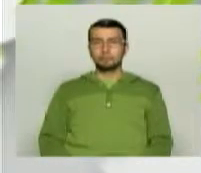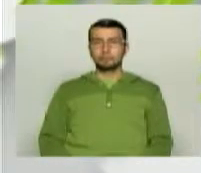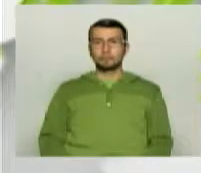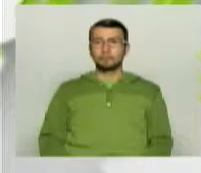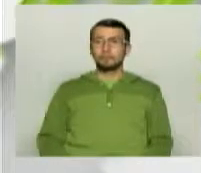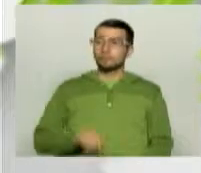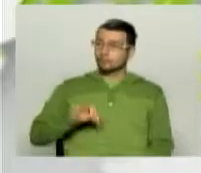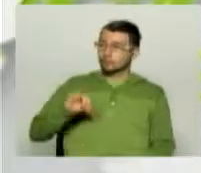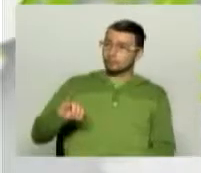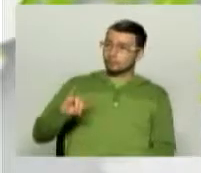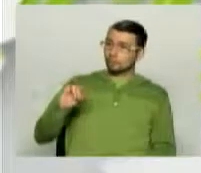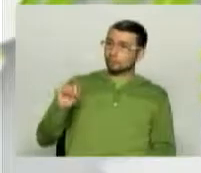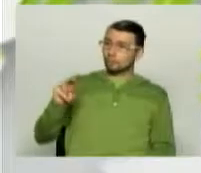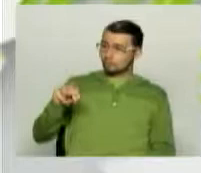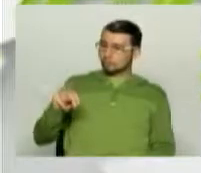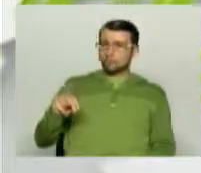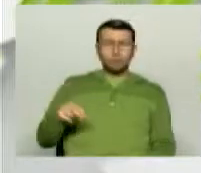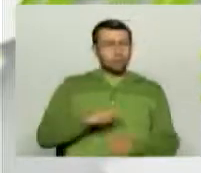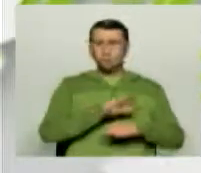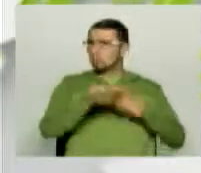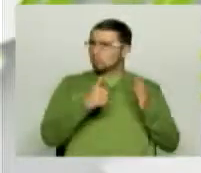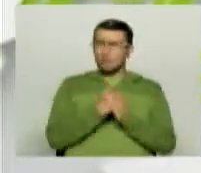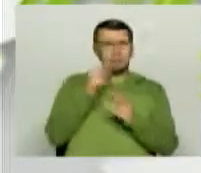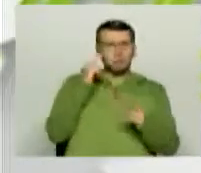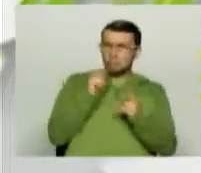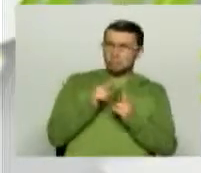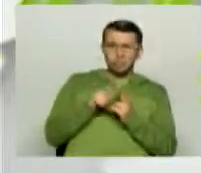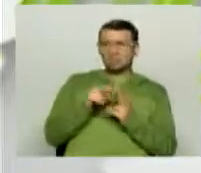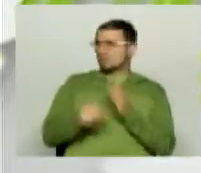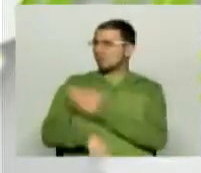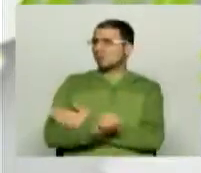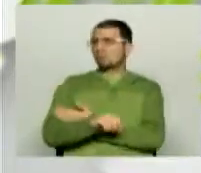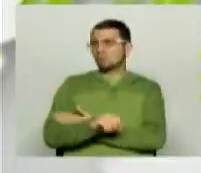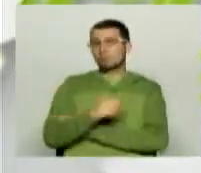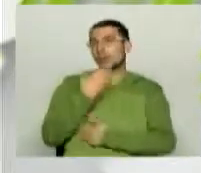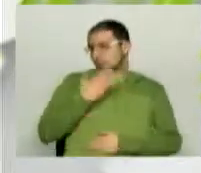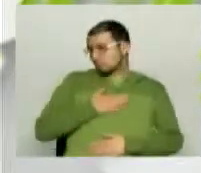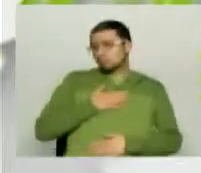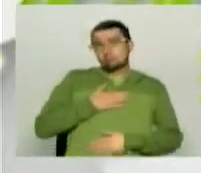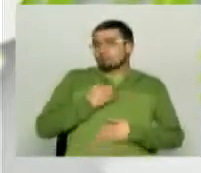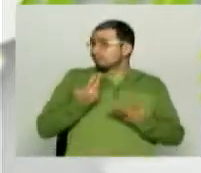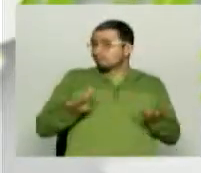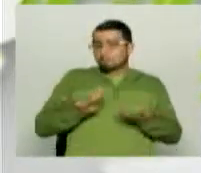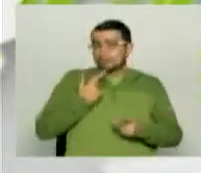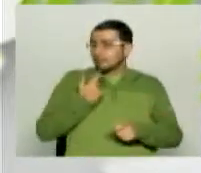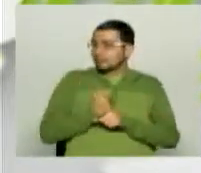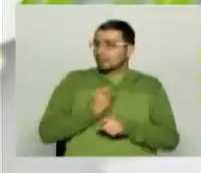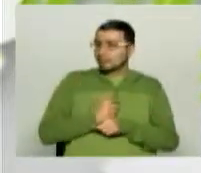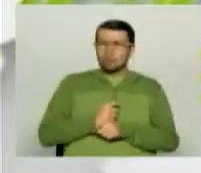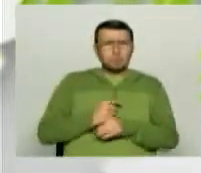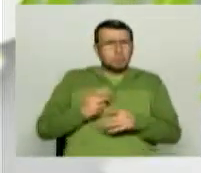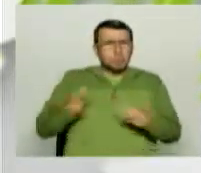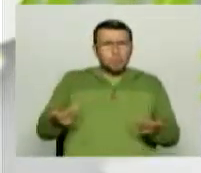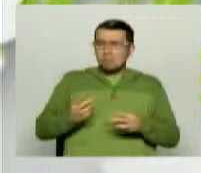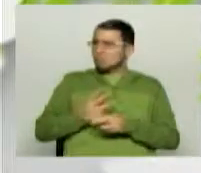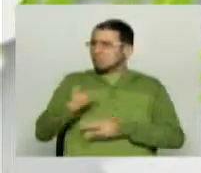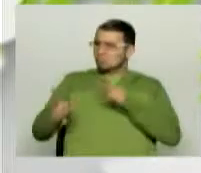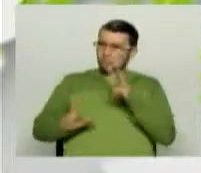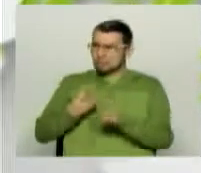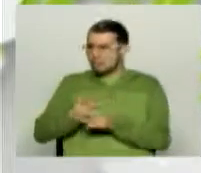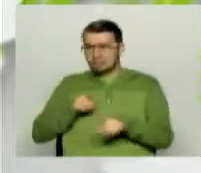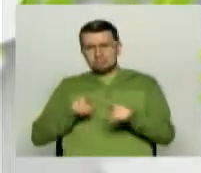Juan Harvey, no todas las personas son conocedoras de fútbol y yo me puedo incluir en esto. Desglosemos un poco cómo es el mundial,